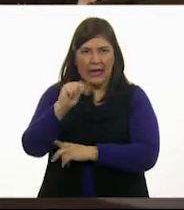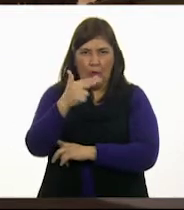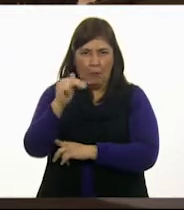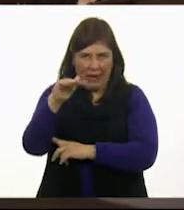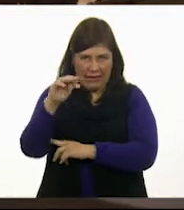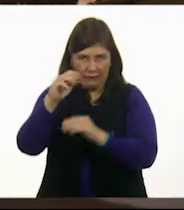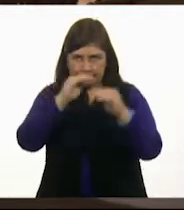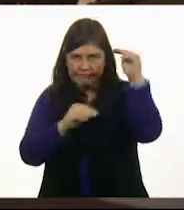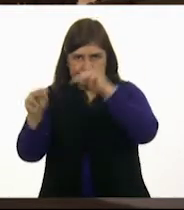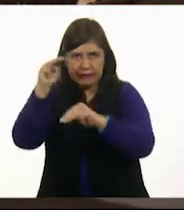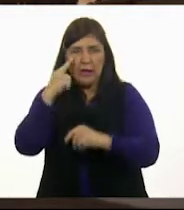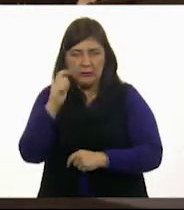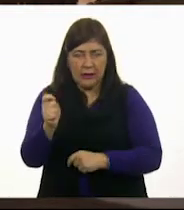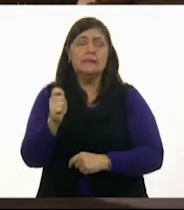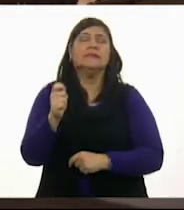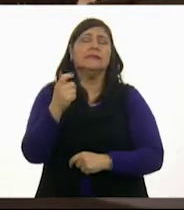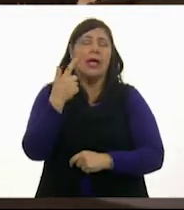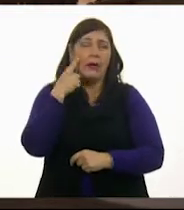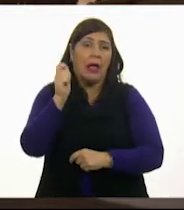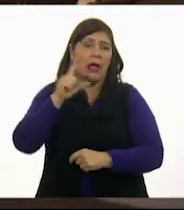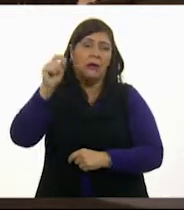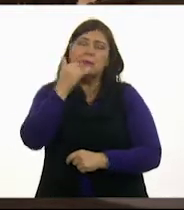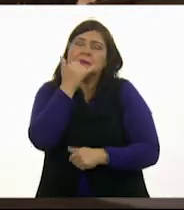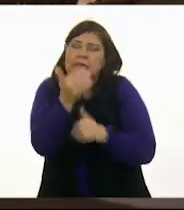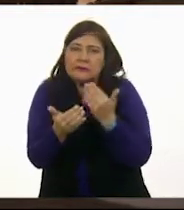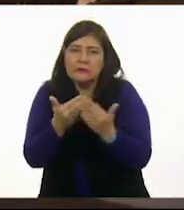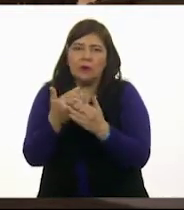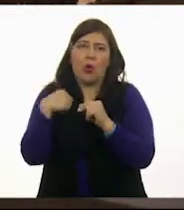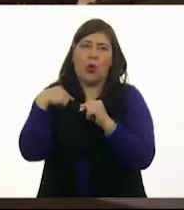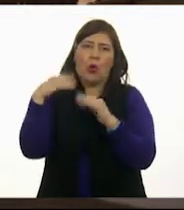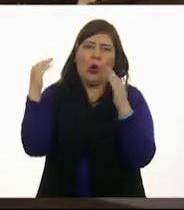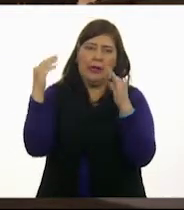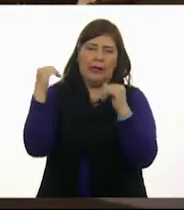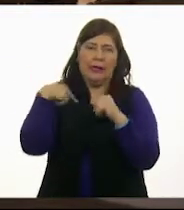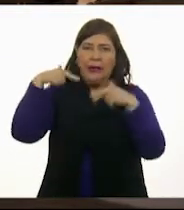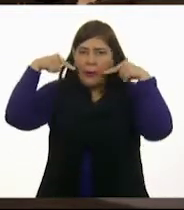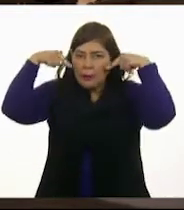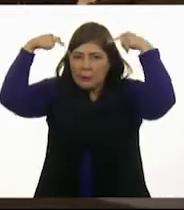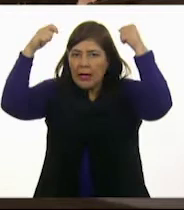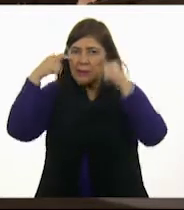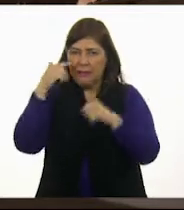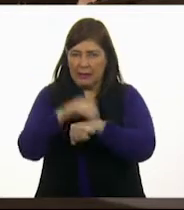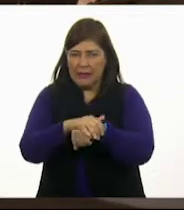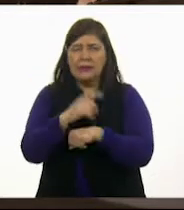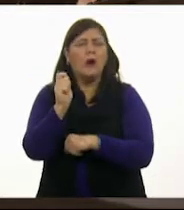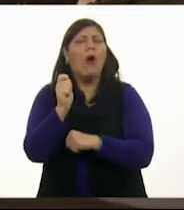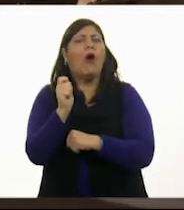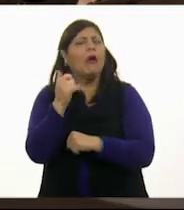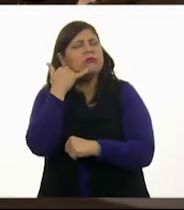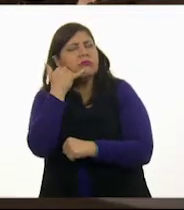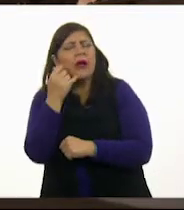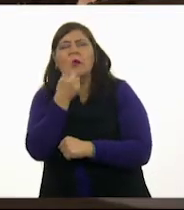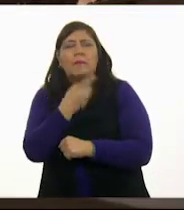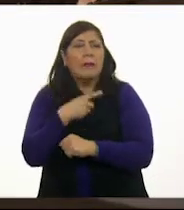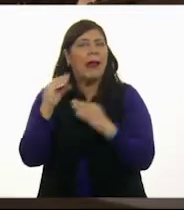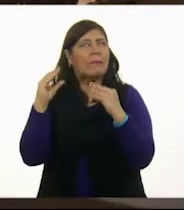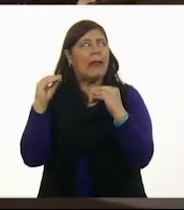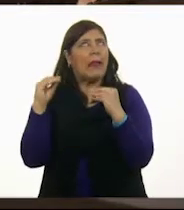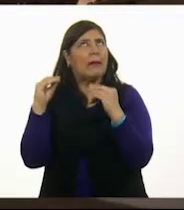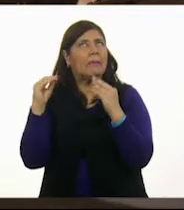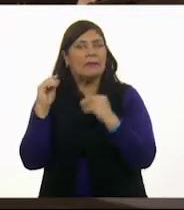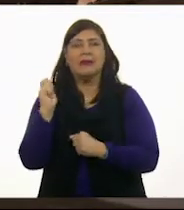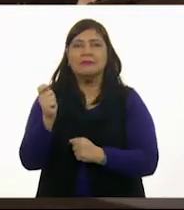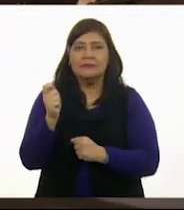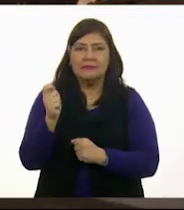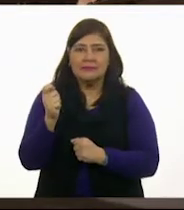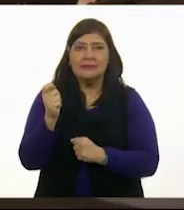Ya se fue Filindrín. Perdón, Fefe, que estaba despidiendo a nuestro amigo Filindrín. Ahora sí, dime, ¿en qué puedo ayudarte? Bla, bla, bla, bla, bla, bla.